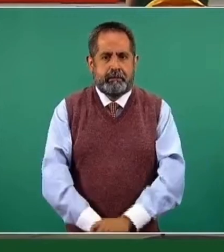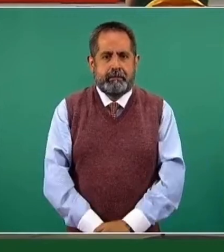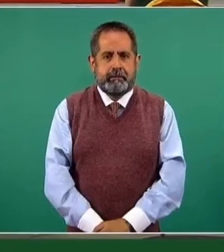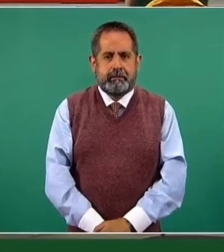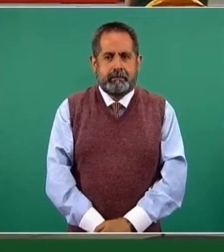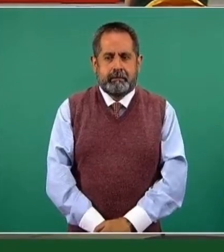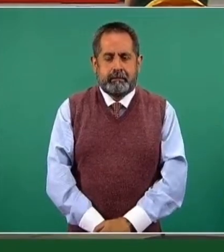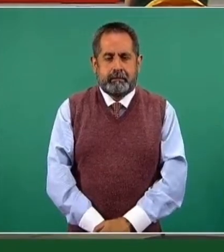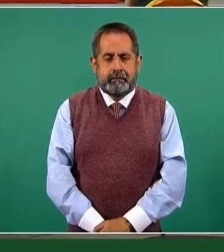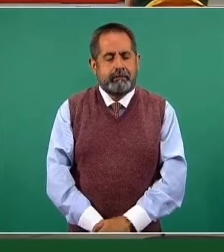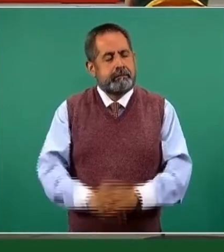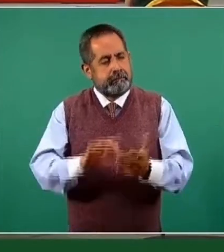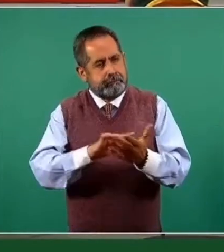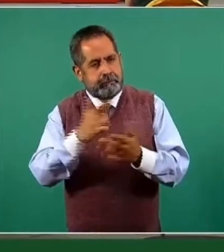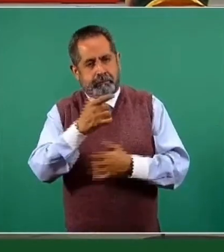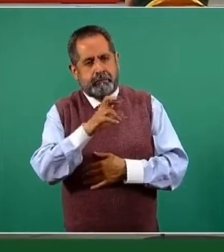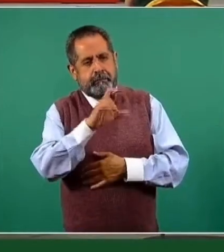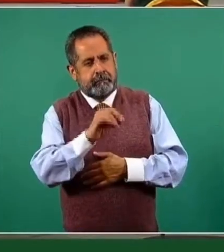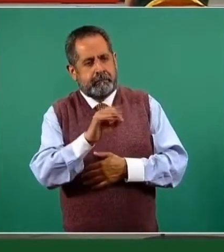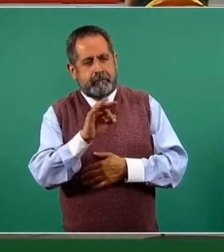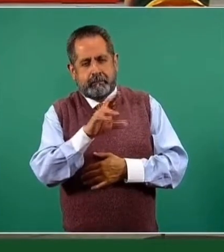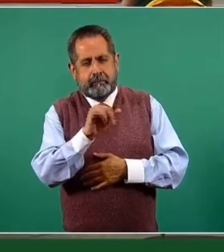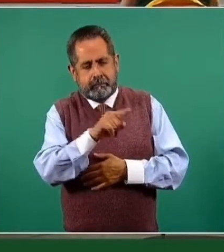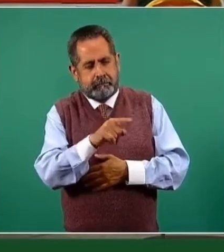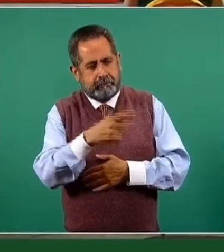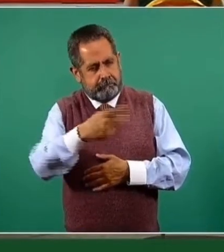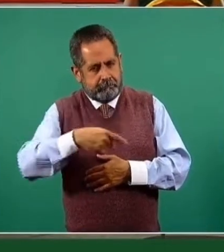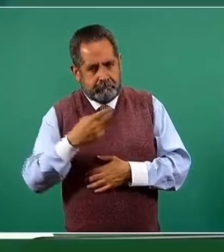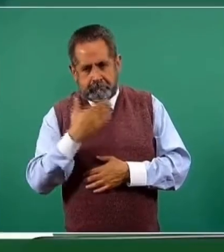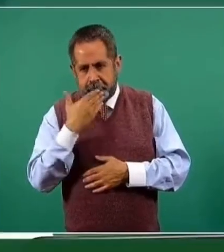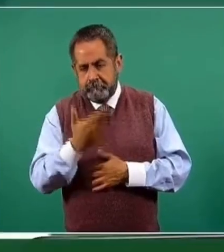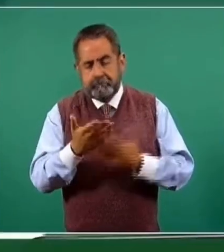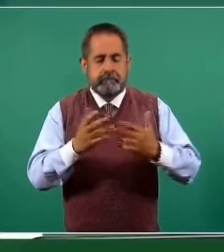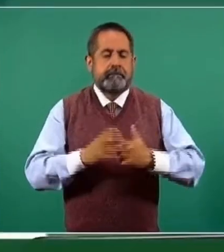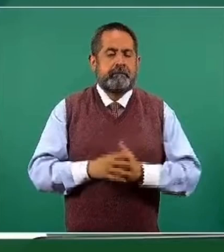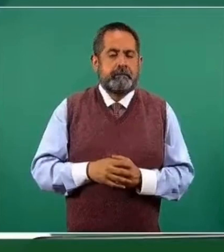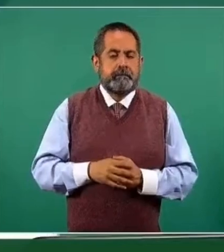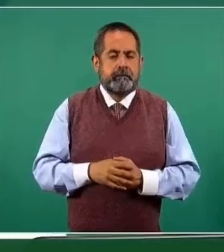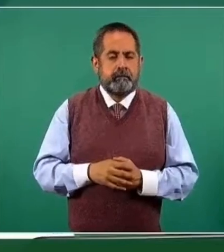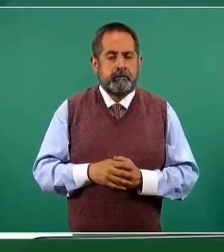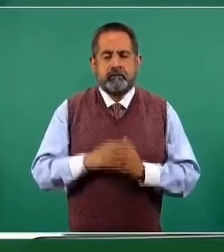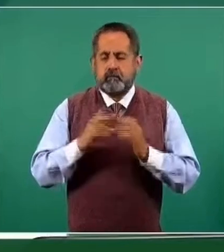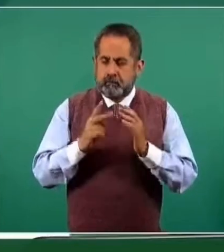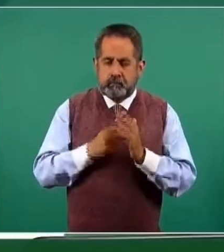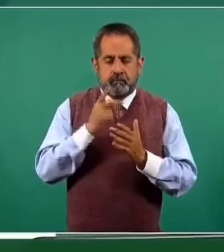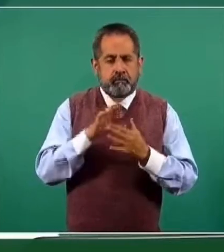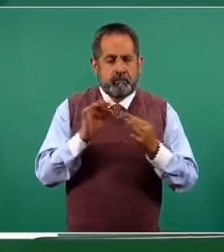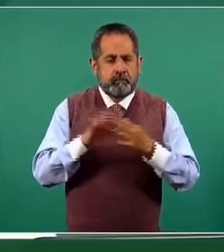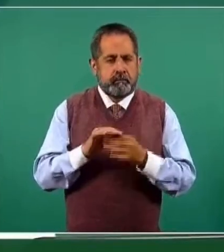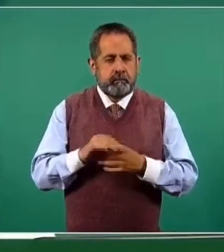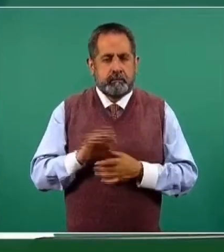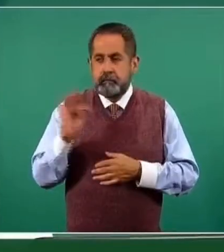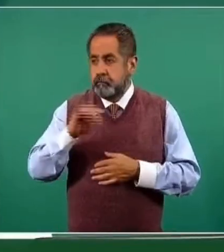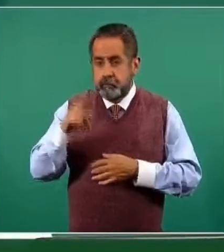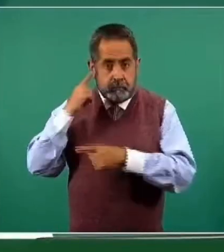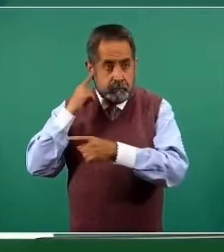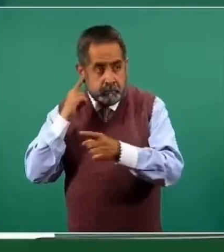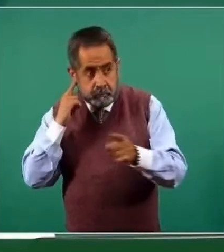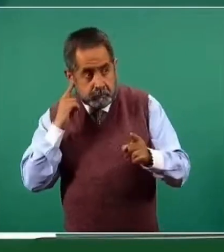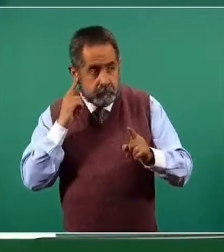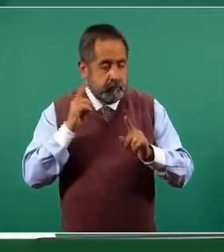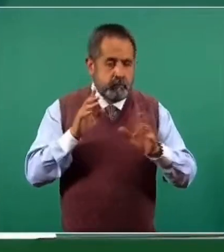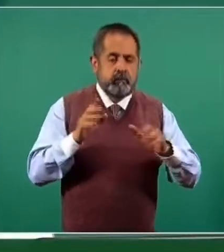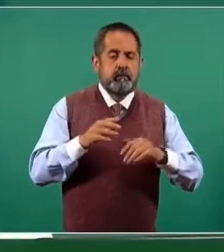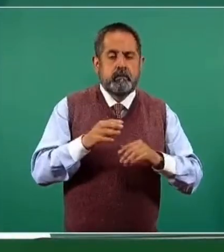Muchas gracias, Gloria Flores de Villahermosa, Tabasco, por hacer esta pregunta. La retomo, por si no se escuchó correctamente o completamente